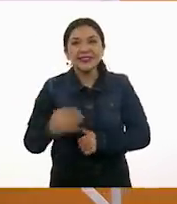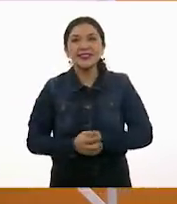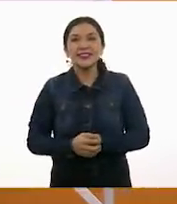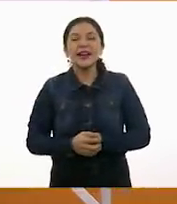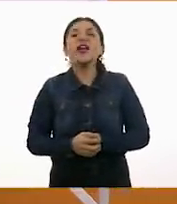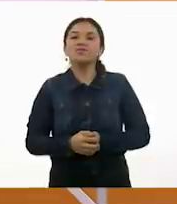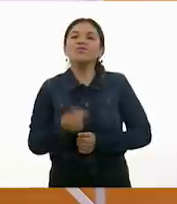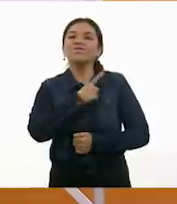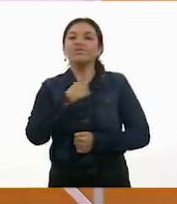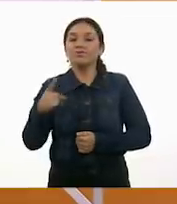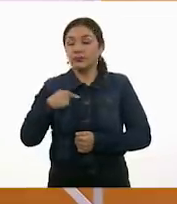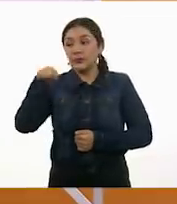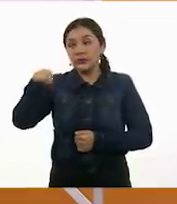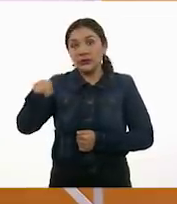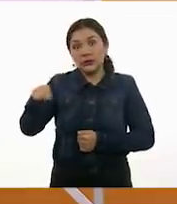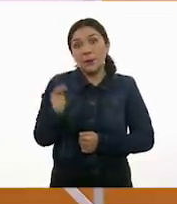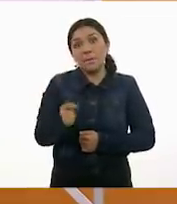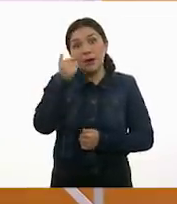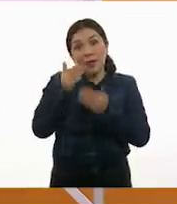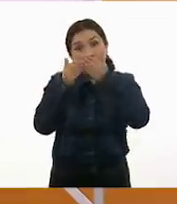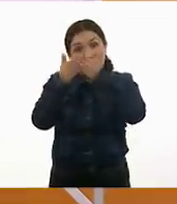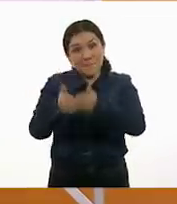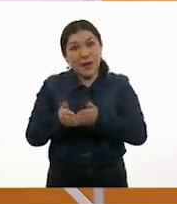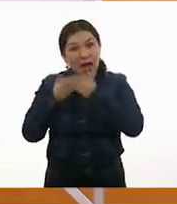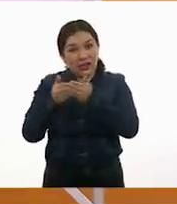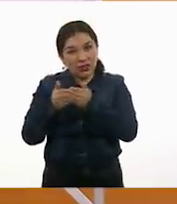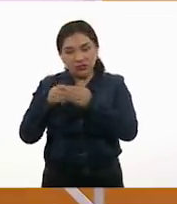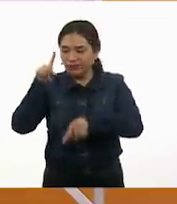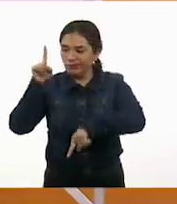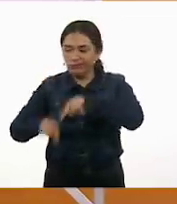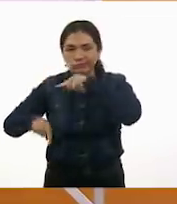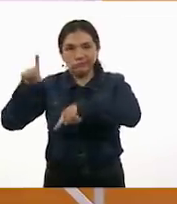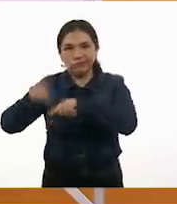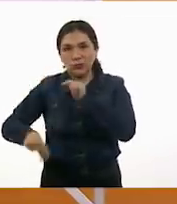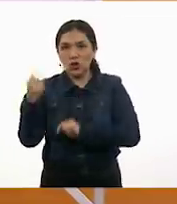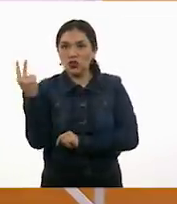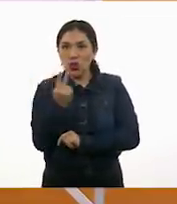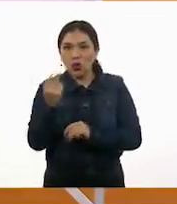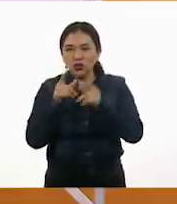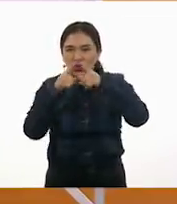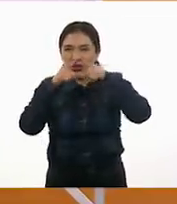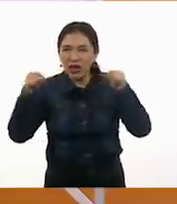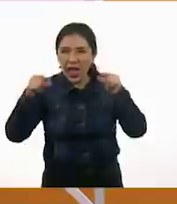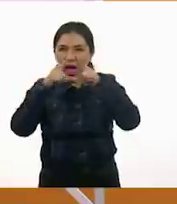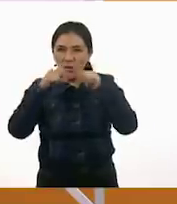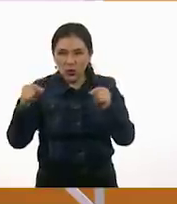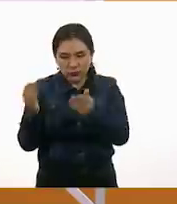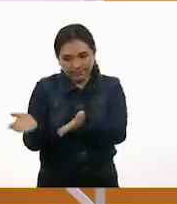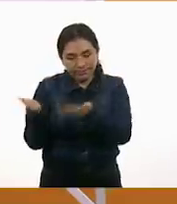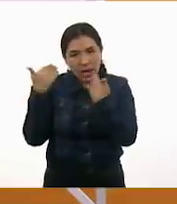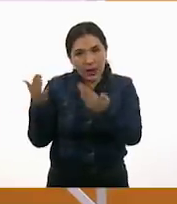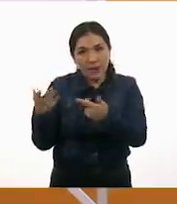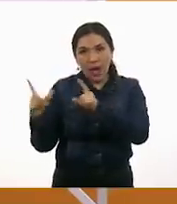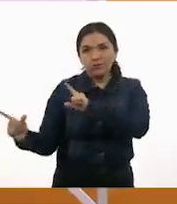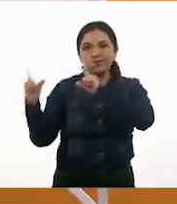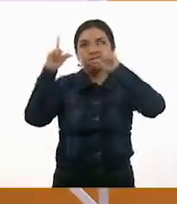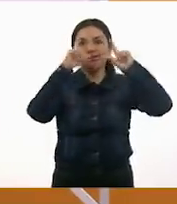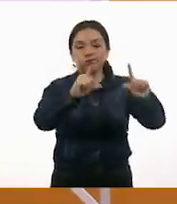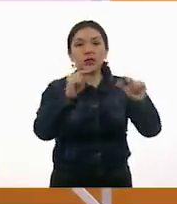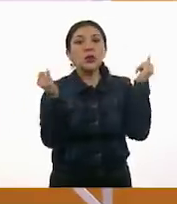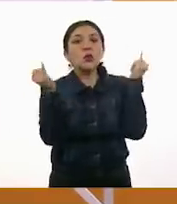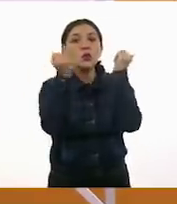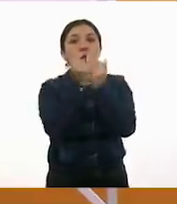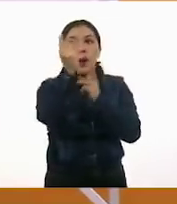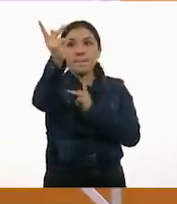Entonces vas a tener que tomar los dos triángulos del anterior y acomodarlos de tal manera que te quede la forma